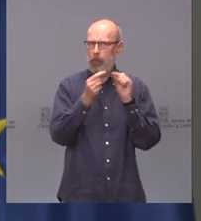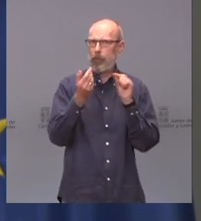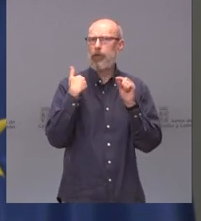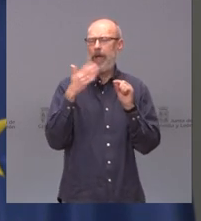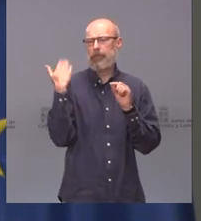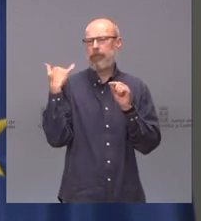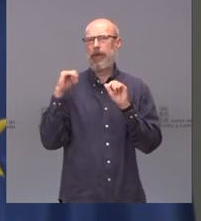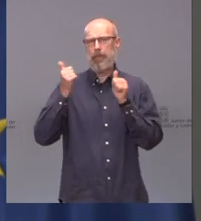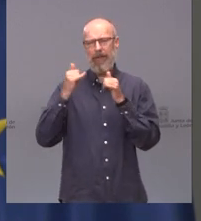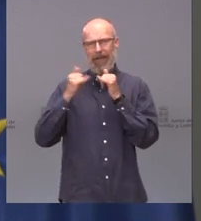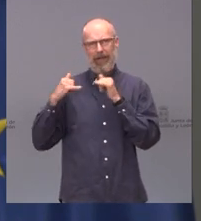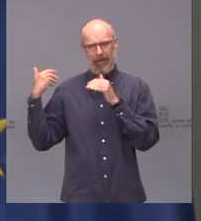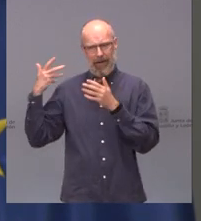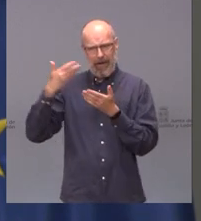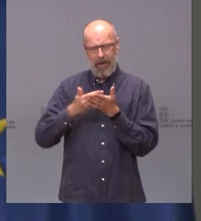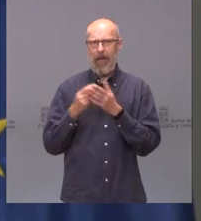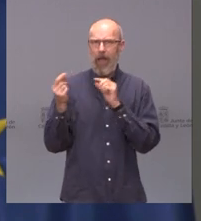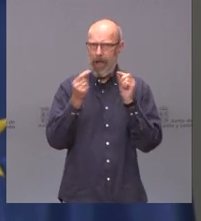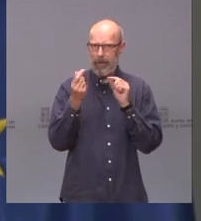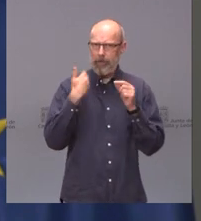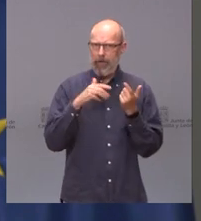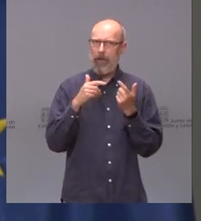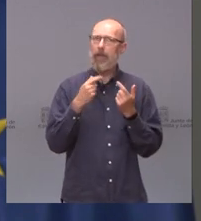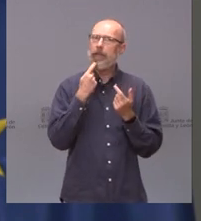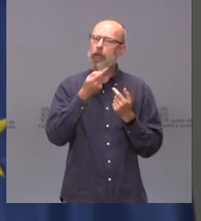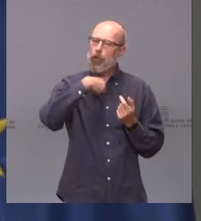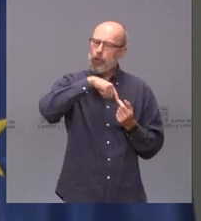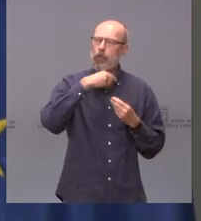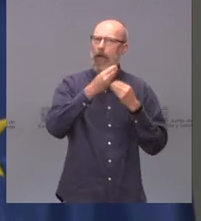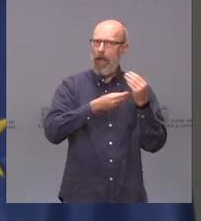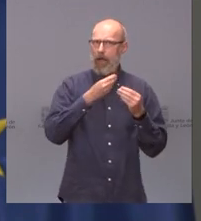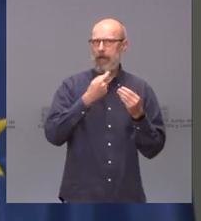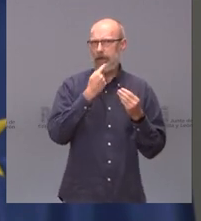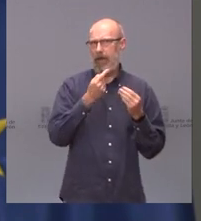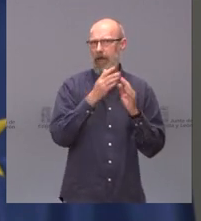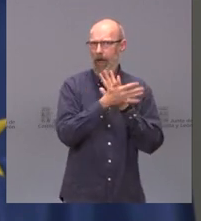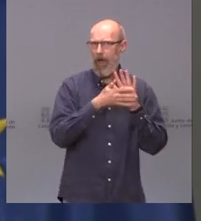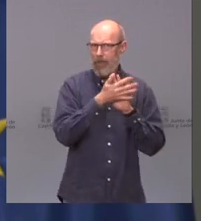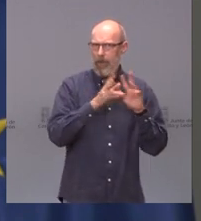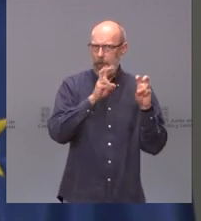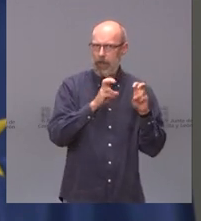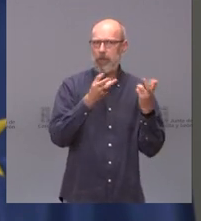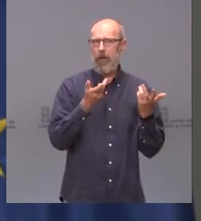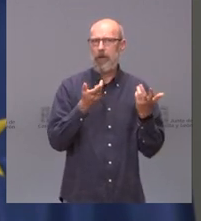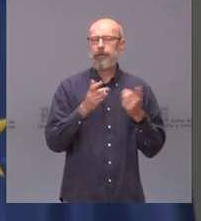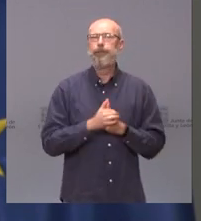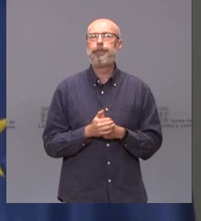recordar que algunos hablamos de este asunto al inicio de la crisis y bueno las hemerotecas tienen sus momentos